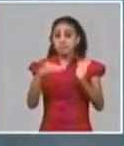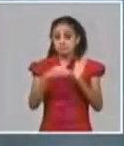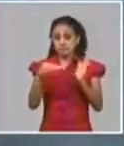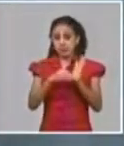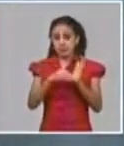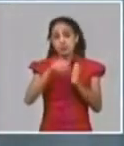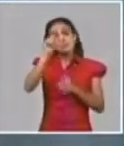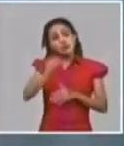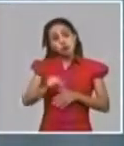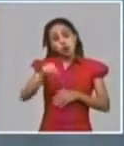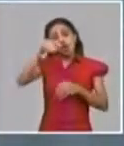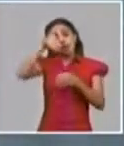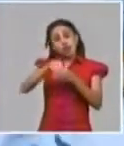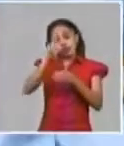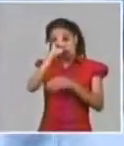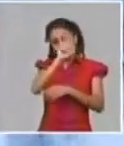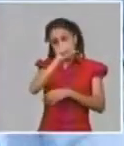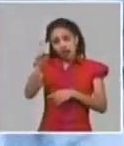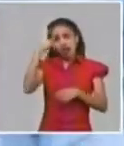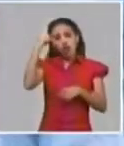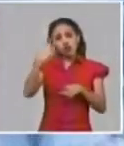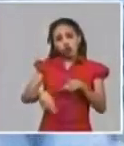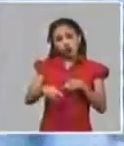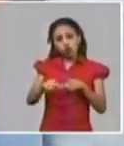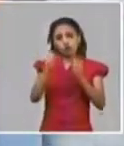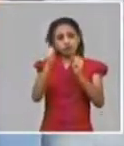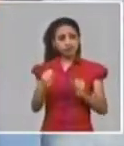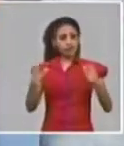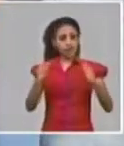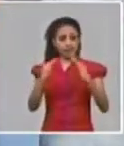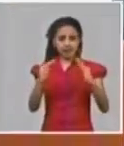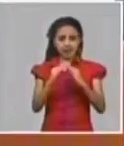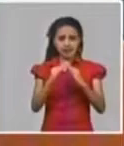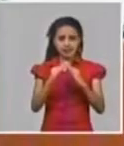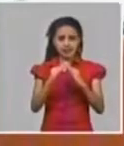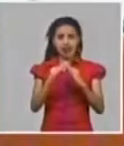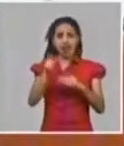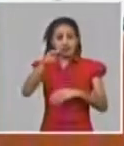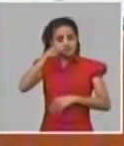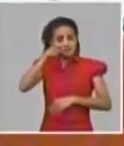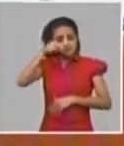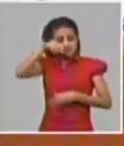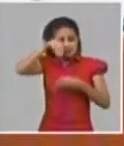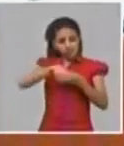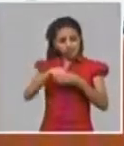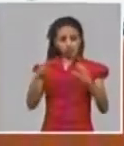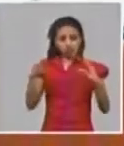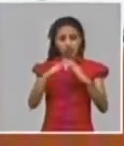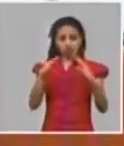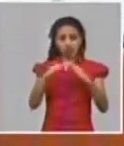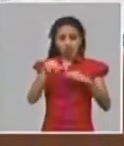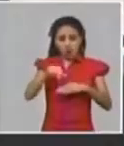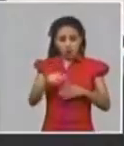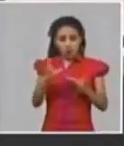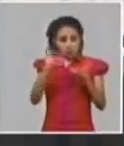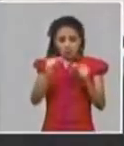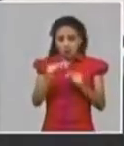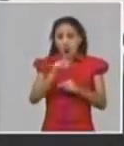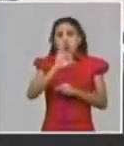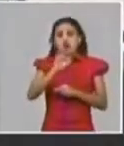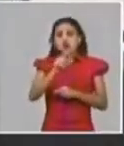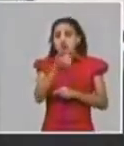estaban en...? Entre los que estaban en hospitales. Hoy, por ejemplo, tenemos en hospitales el número de modajos de personas, 810